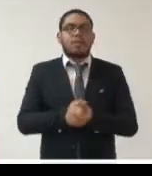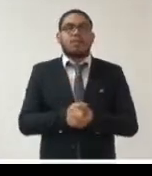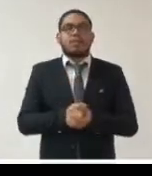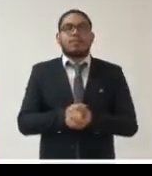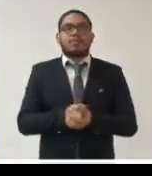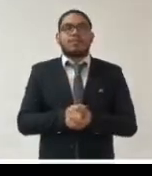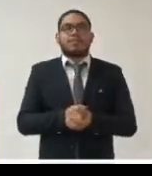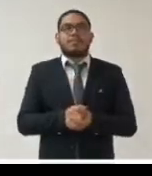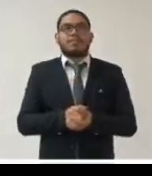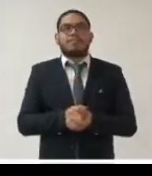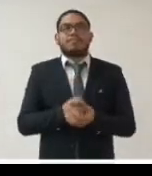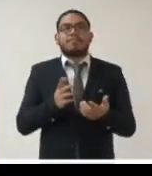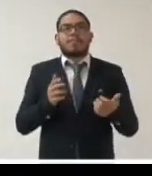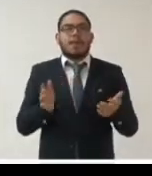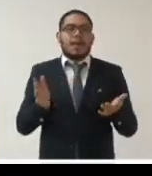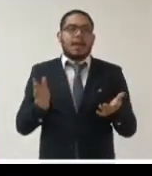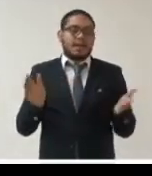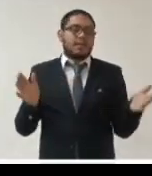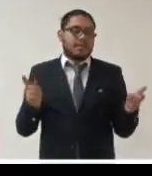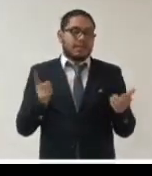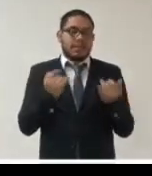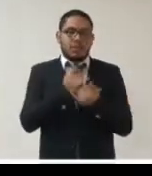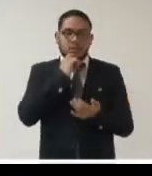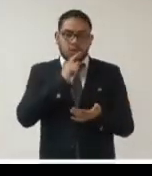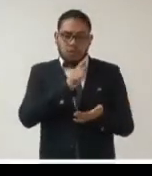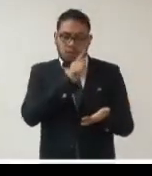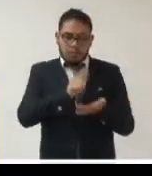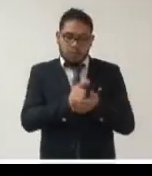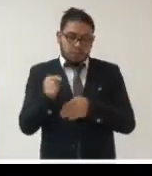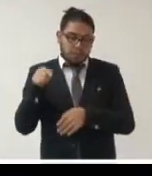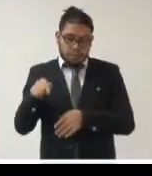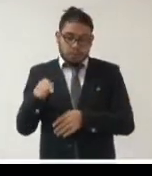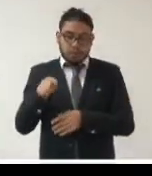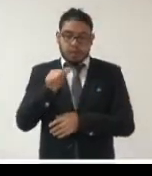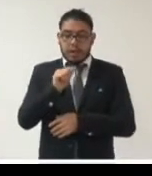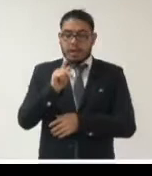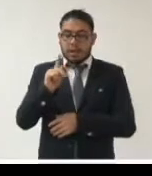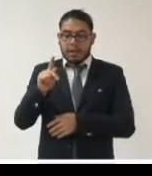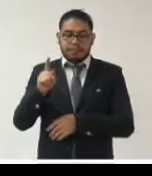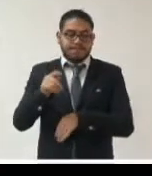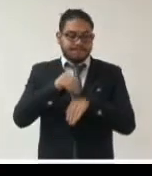con apego a la ley de protección de datos personales